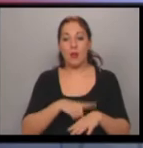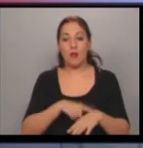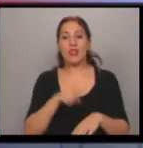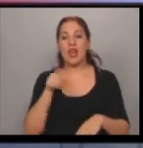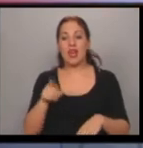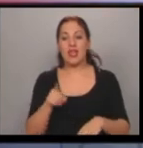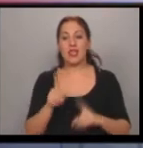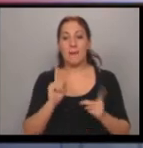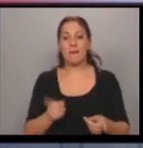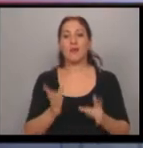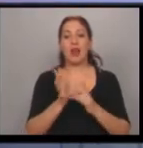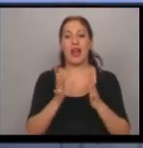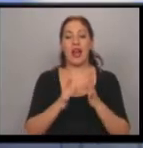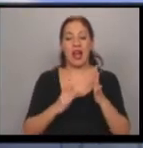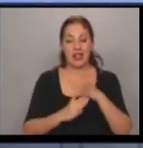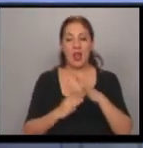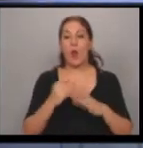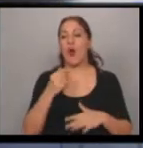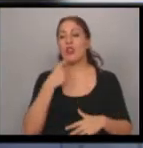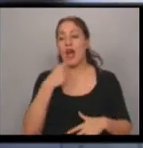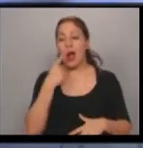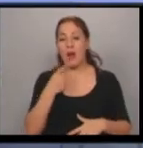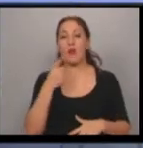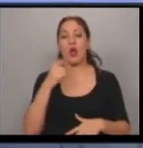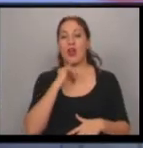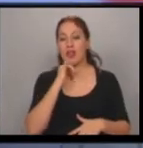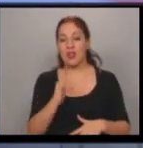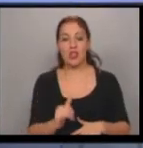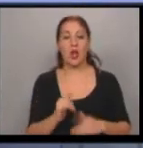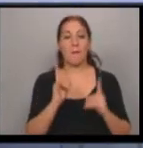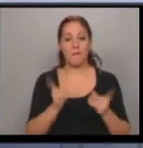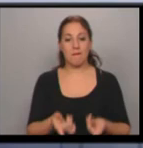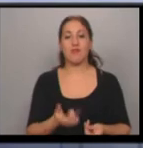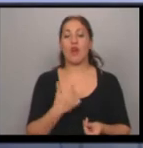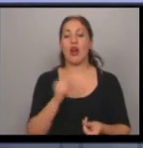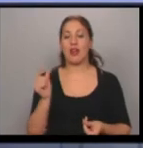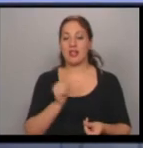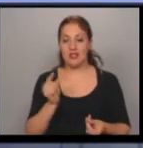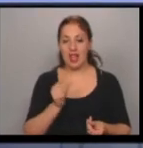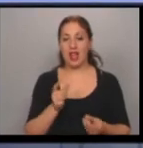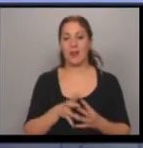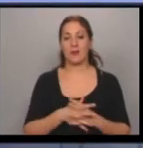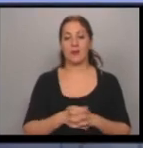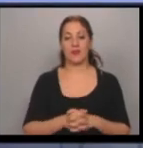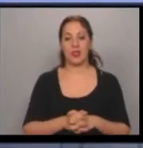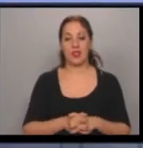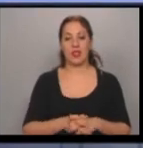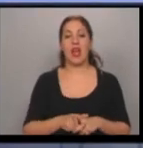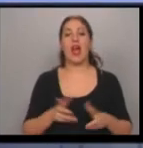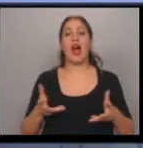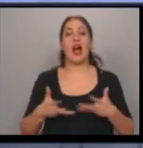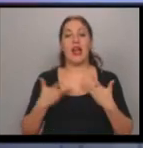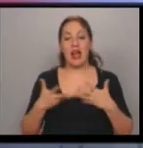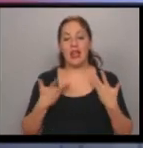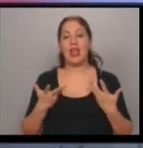en la catedral que estamos viendo cuando le habló al clero y le pidió esto que decíamos recién, ¿no? Convocó a evangelizar desde la alegría y